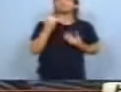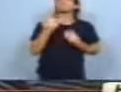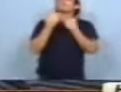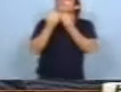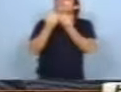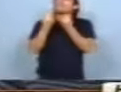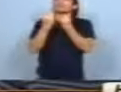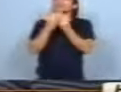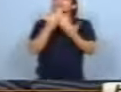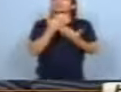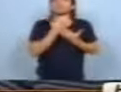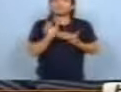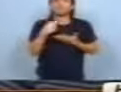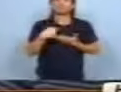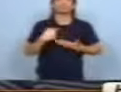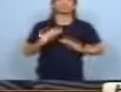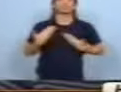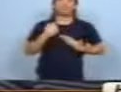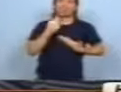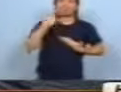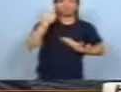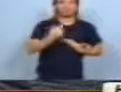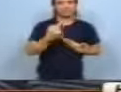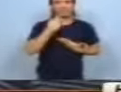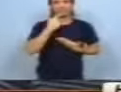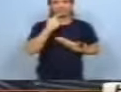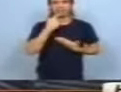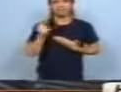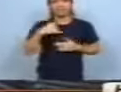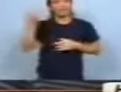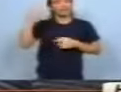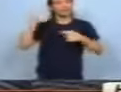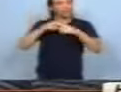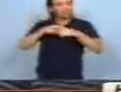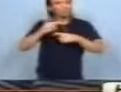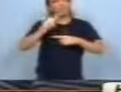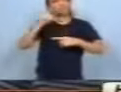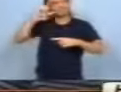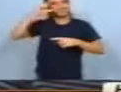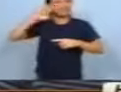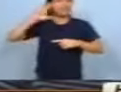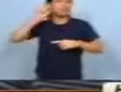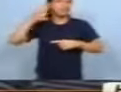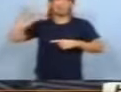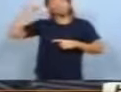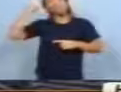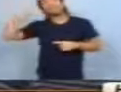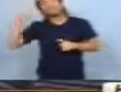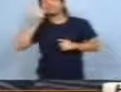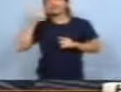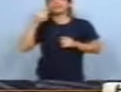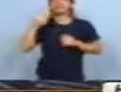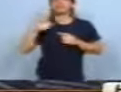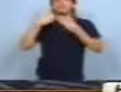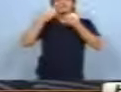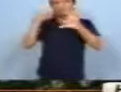lo que pasó. Sé que... Lo que te puedo decir es que... Yo ya venía discutiendo con Sergio porque él entendía que teníamos que